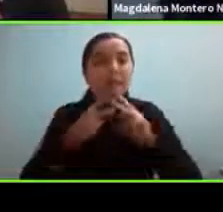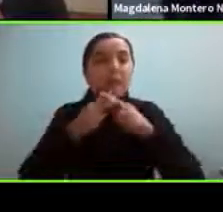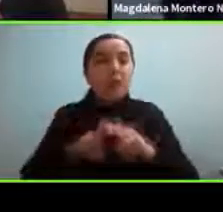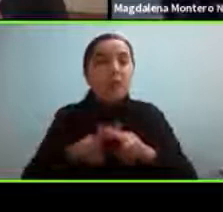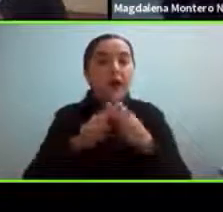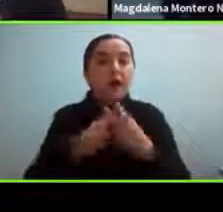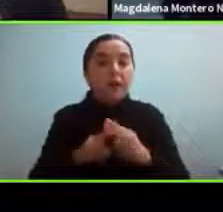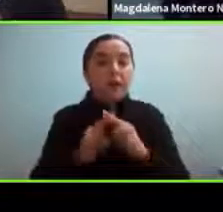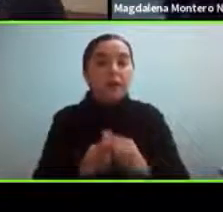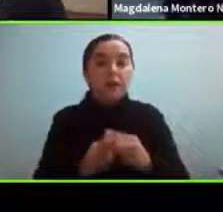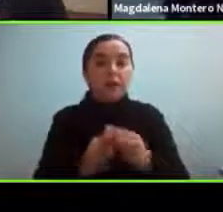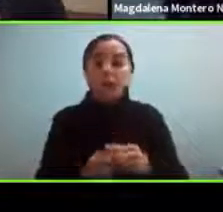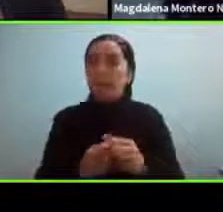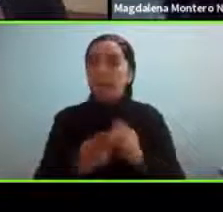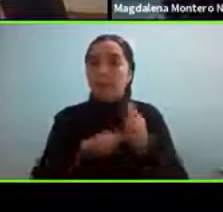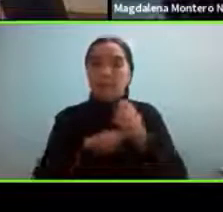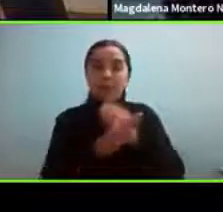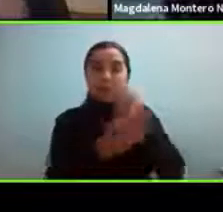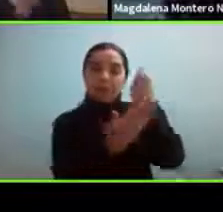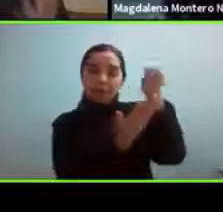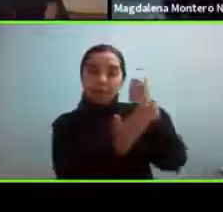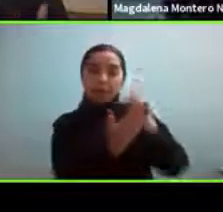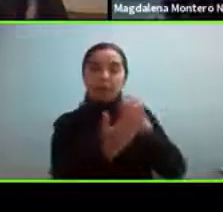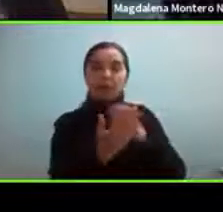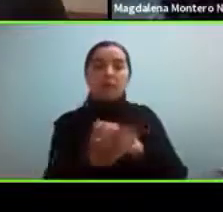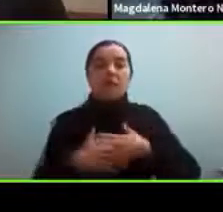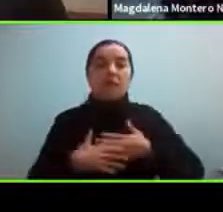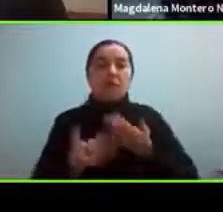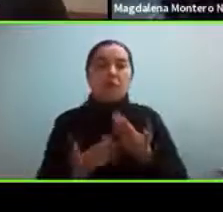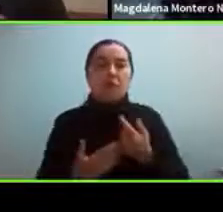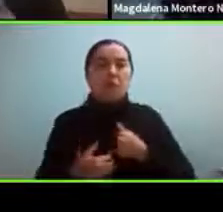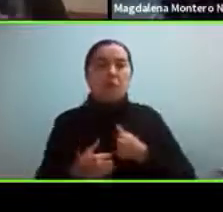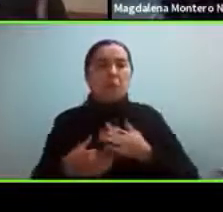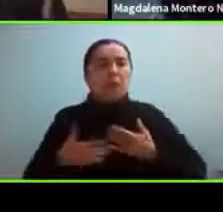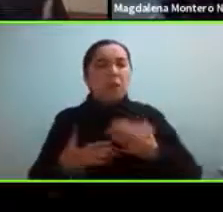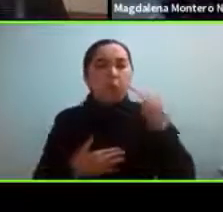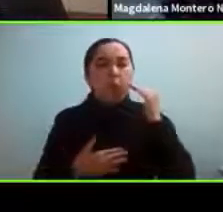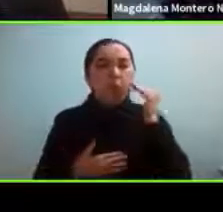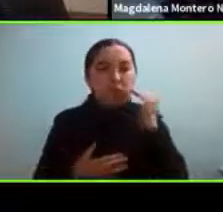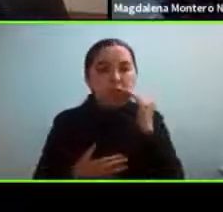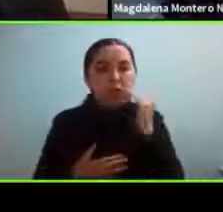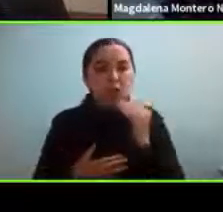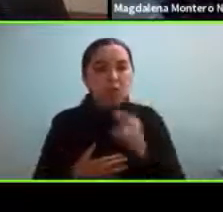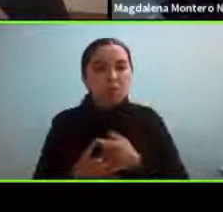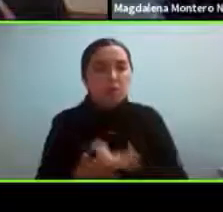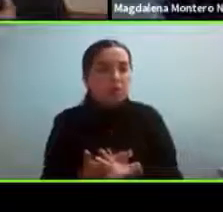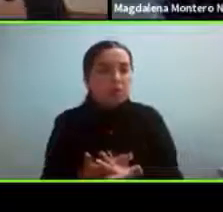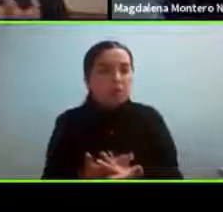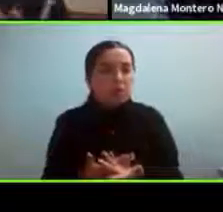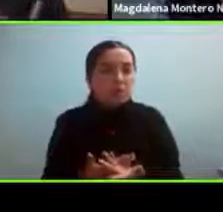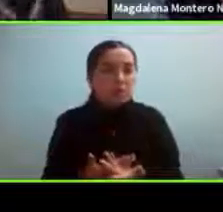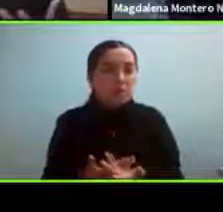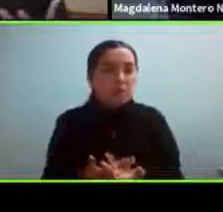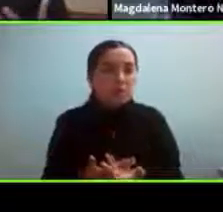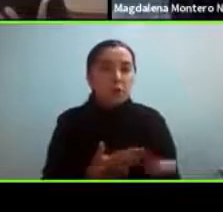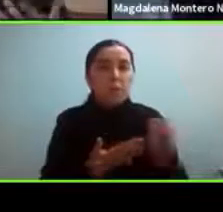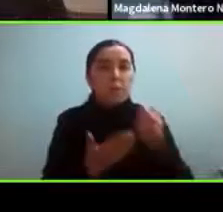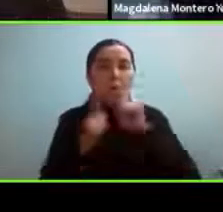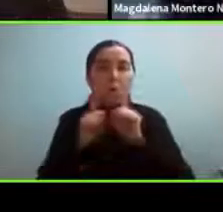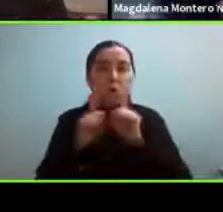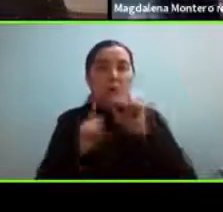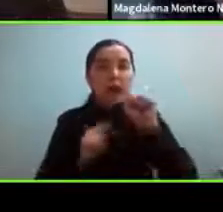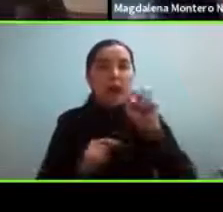varios algunos comentarios decían que se habían sentido infantilizados cuando le aplicaron helado entonces parece que tenemos ahí